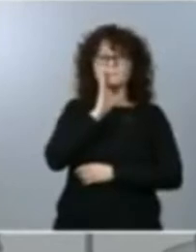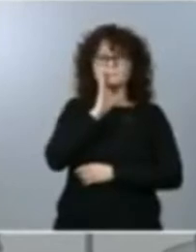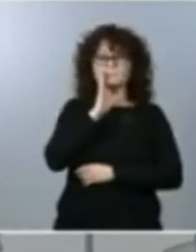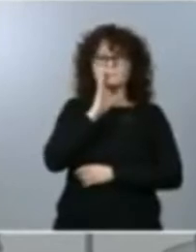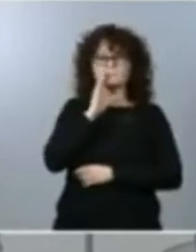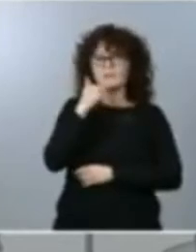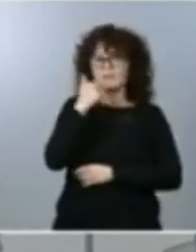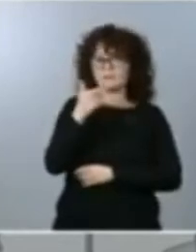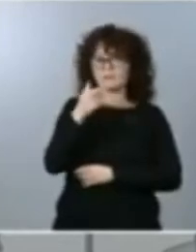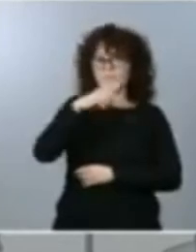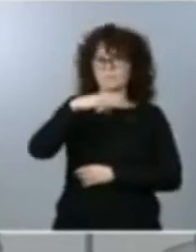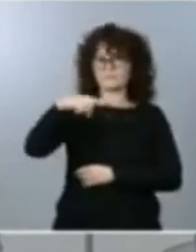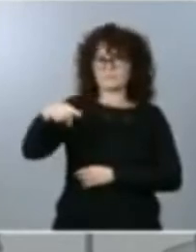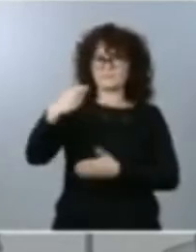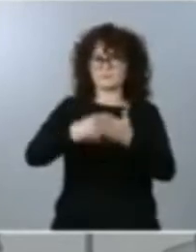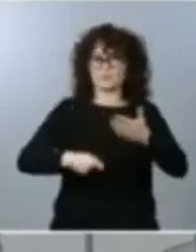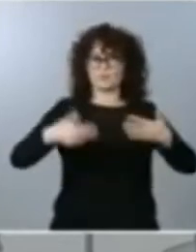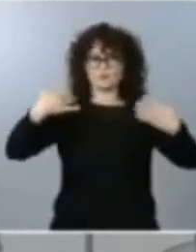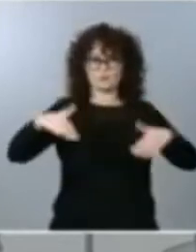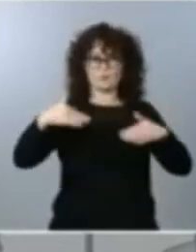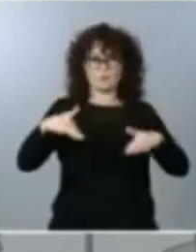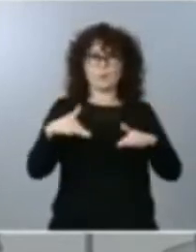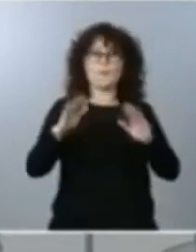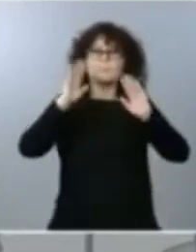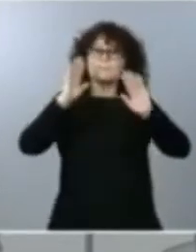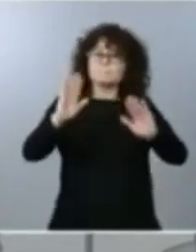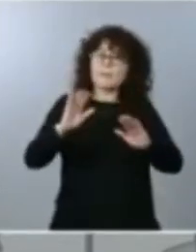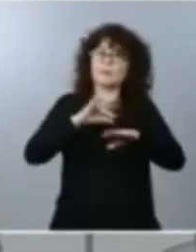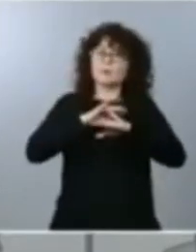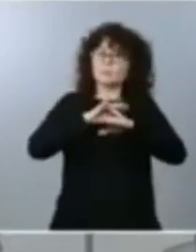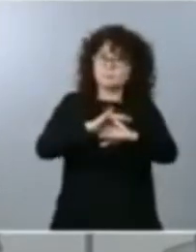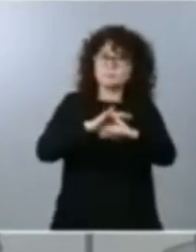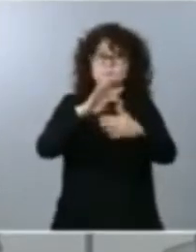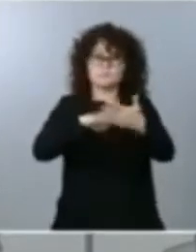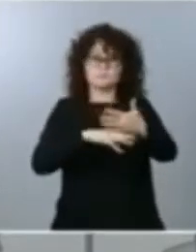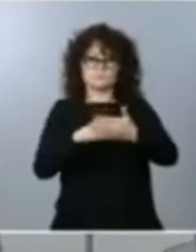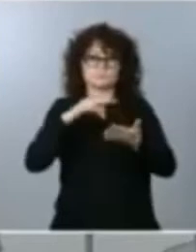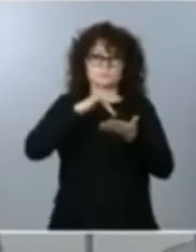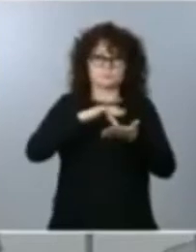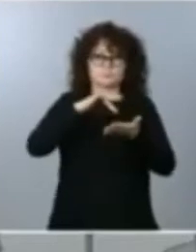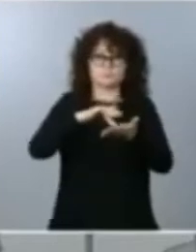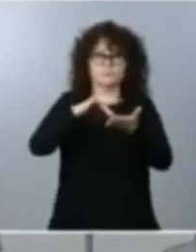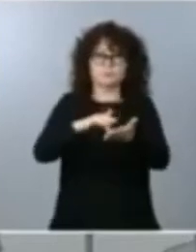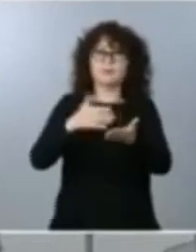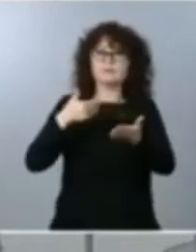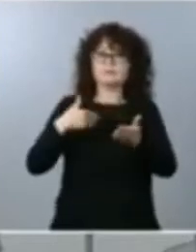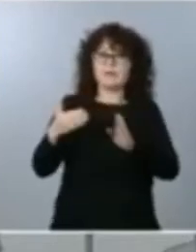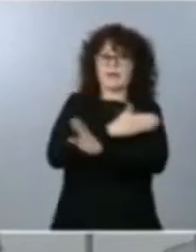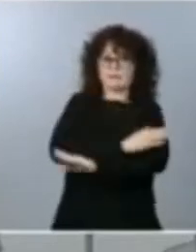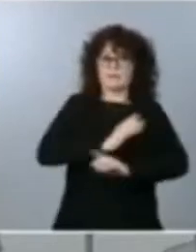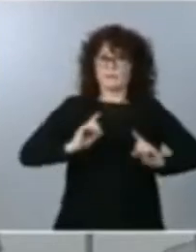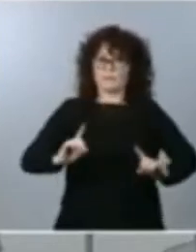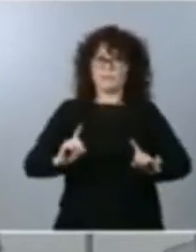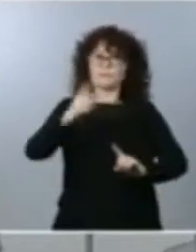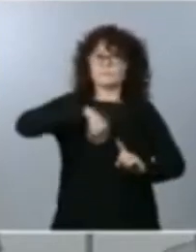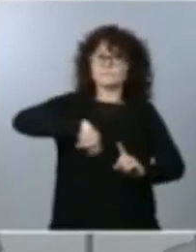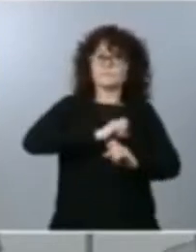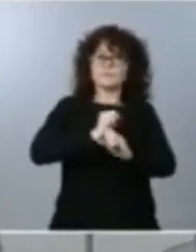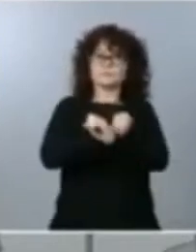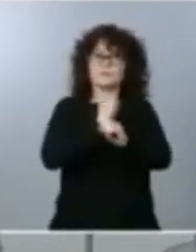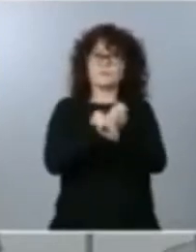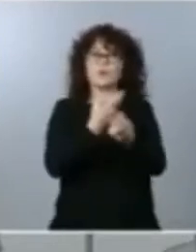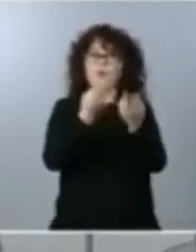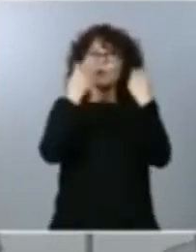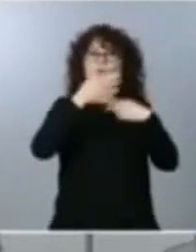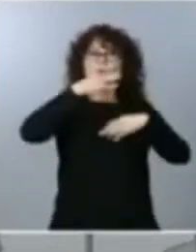por delante pero la hoja de ruta y el horizonte está trazado vamos a seguir actuando desde la humildad y desde el respeto a los tres pilares